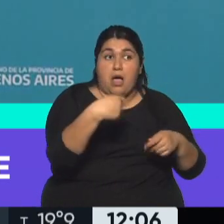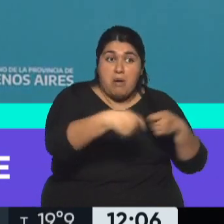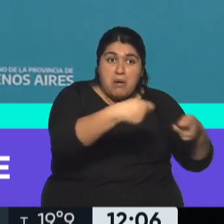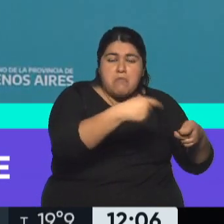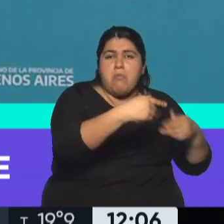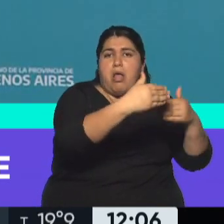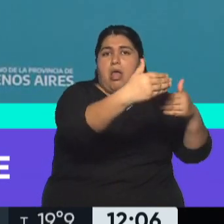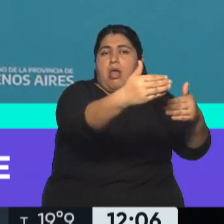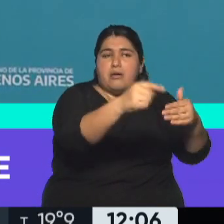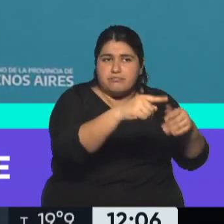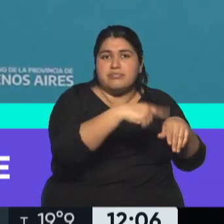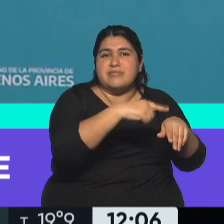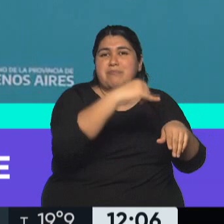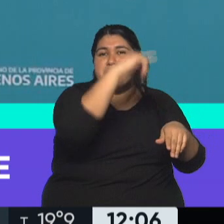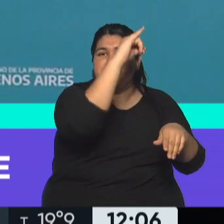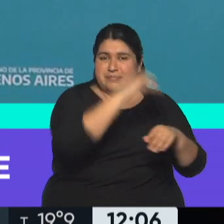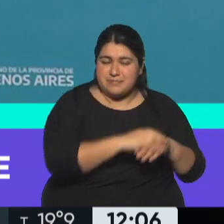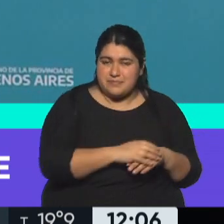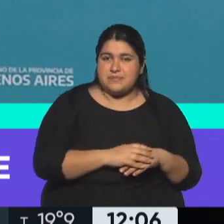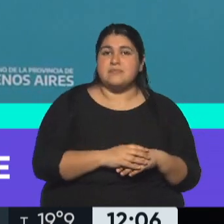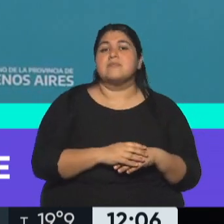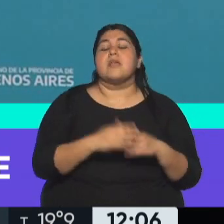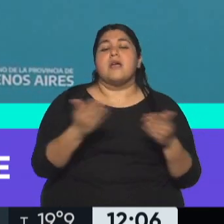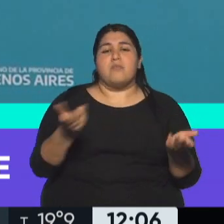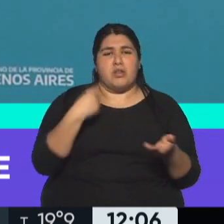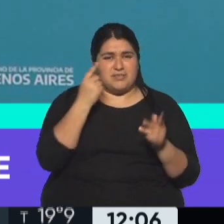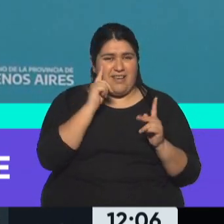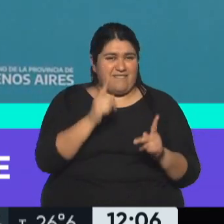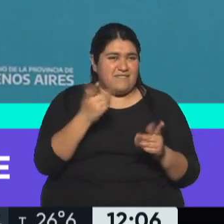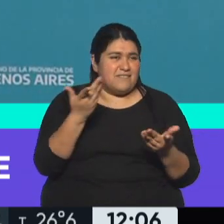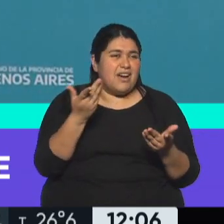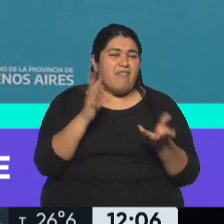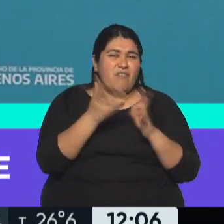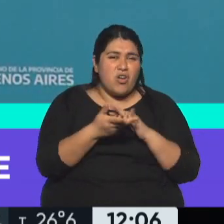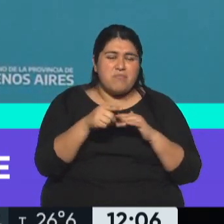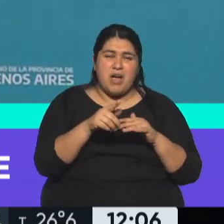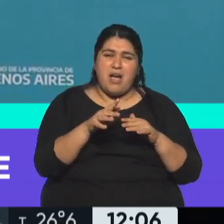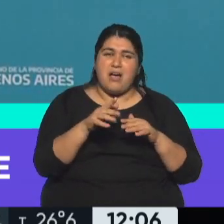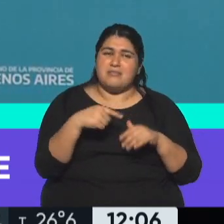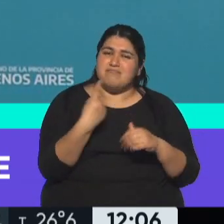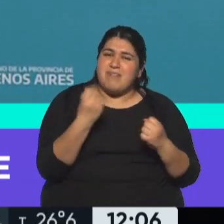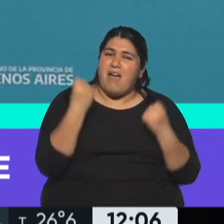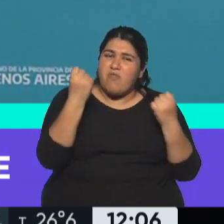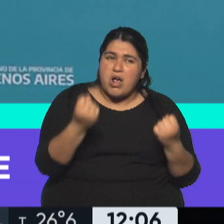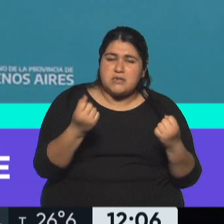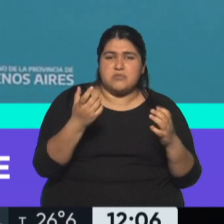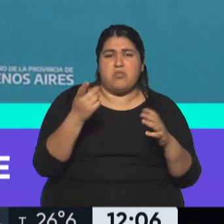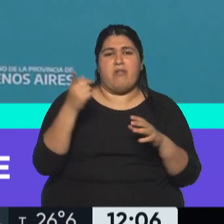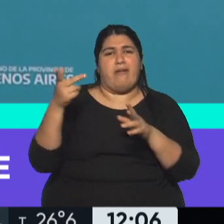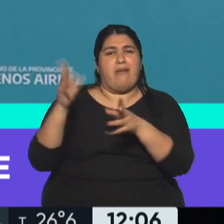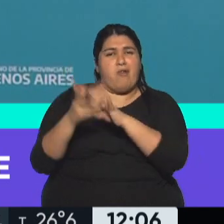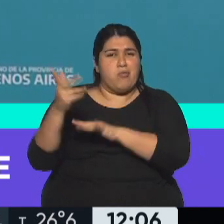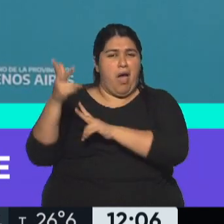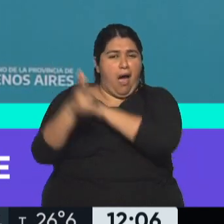relato que llama la atención los esfuerzos que tienen que hacer y las mentiras que tienen que decir